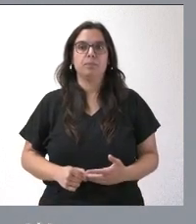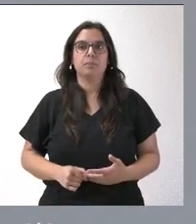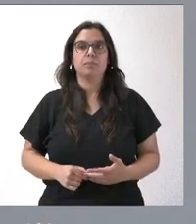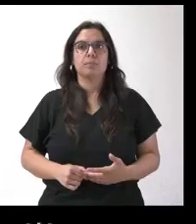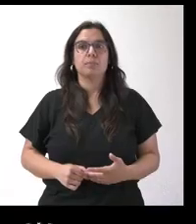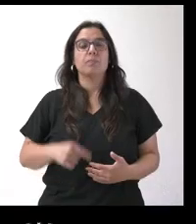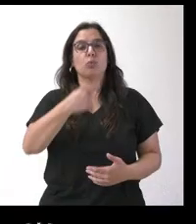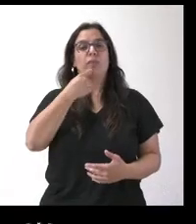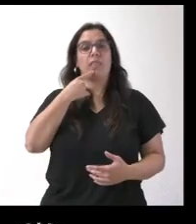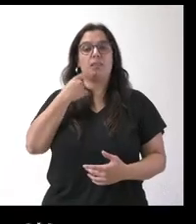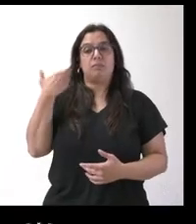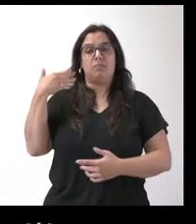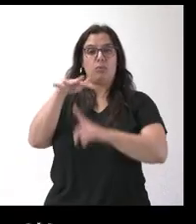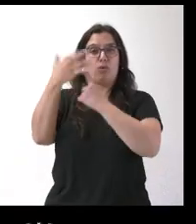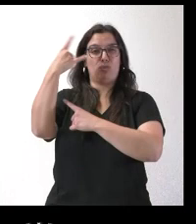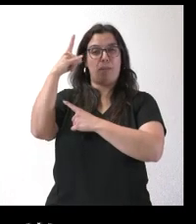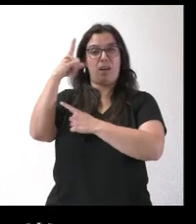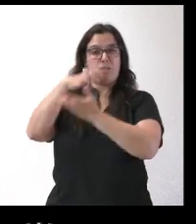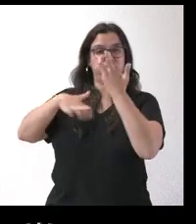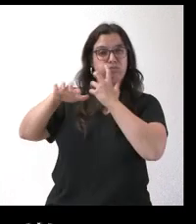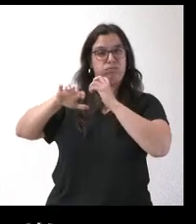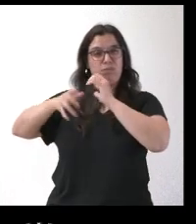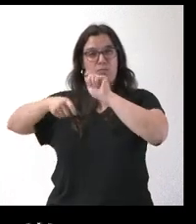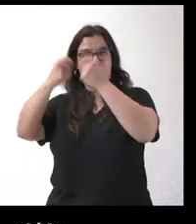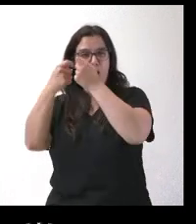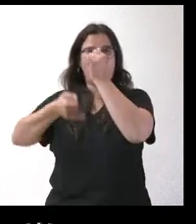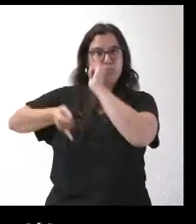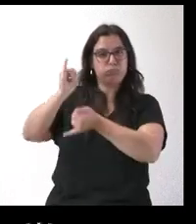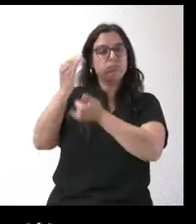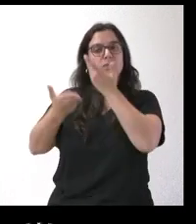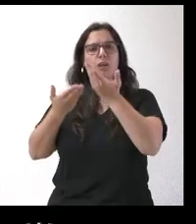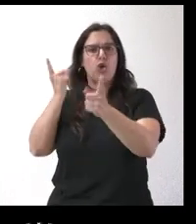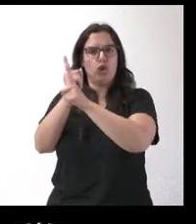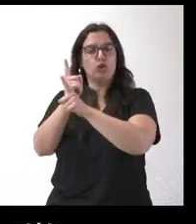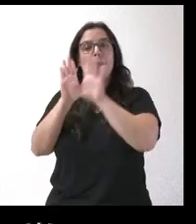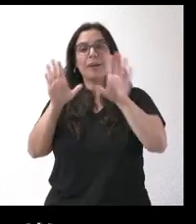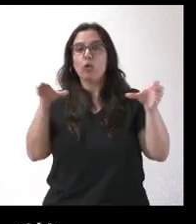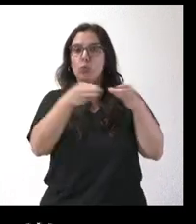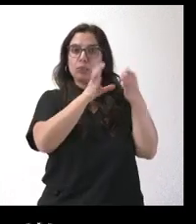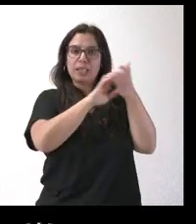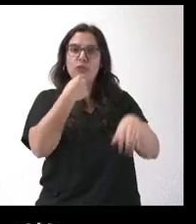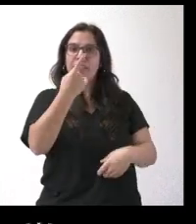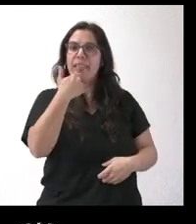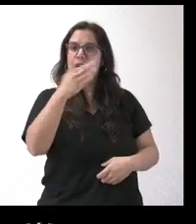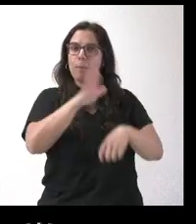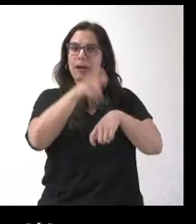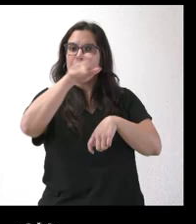condenado la violencia de los hechos ocurridos en Salamanca, pero ¿tiene la Junta alguna palabra para los veterinarios?